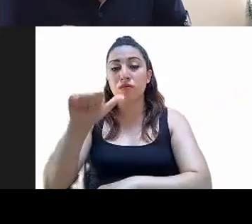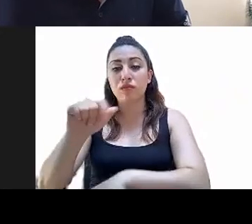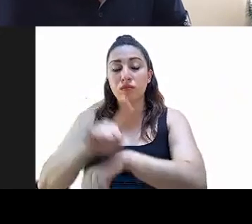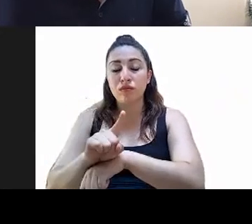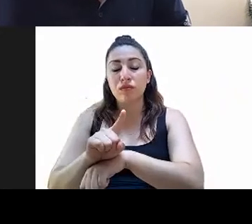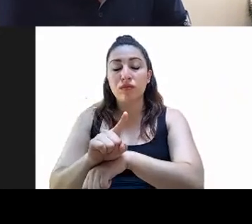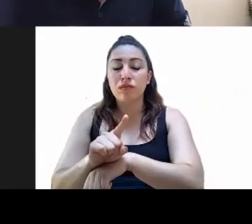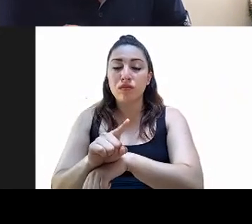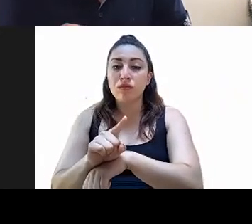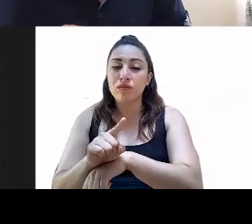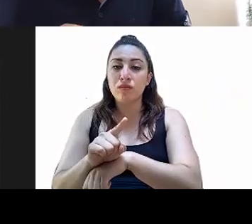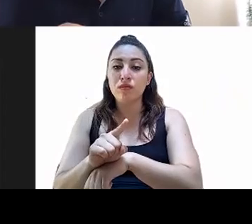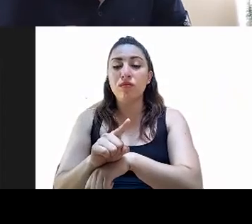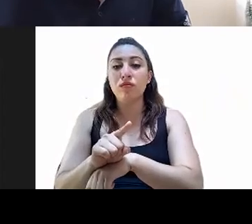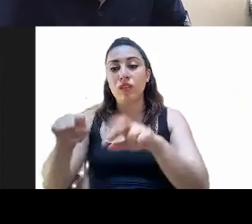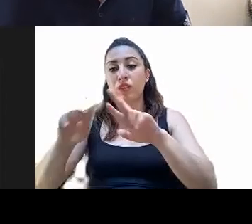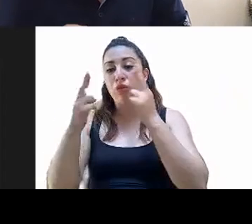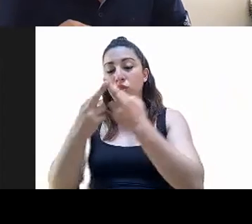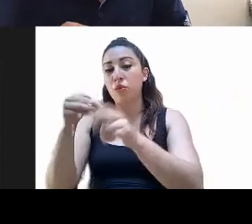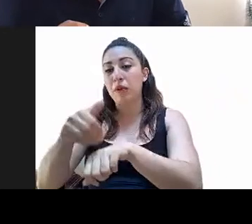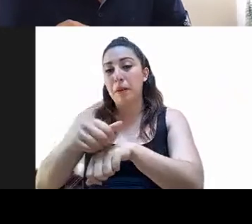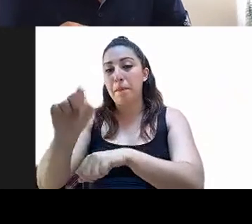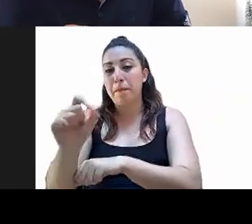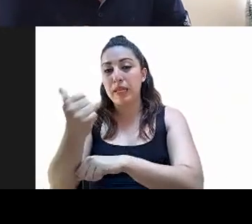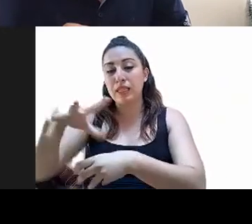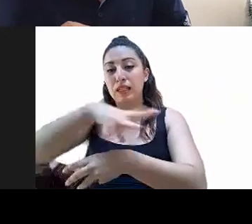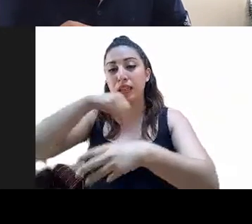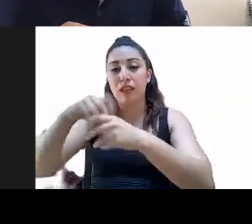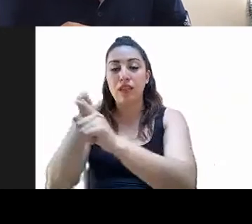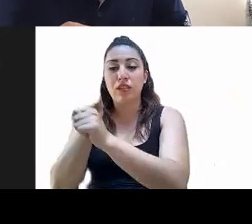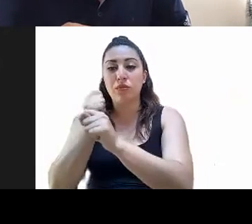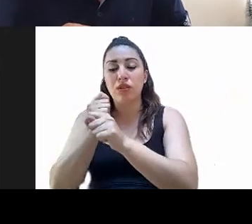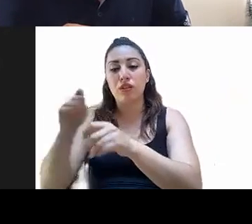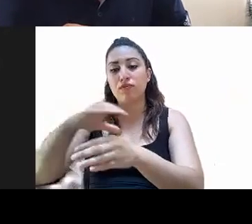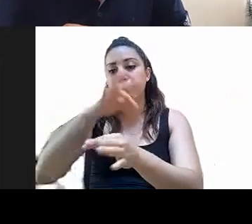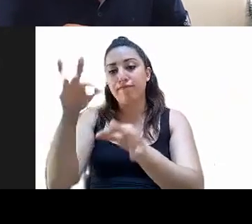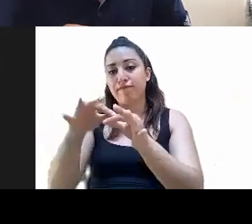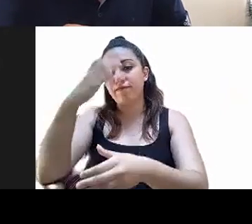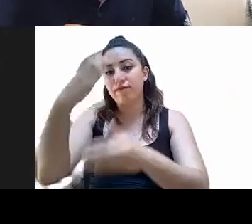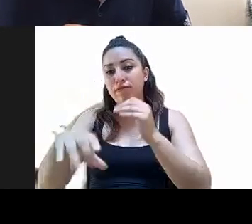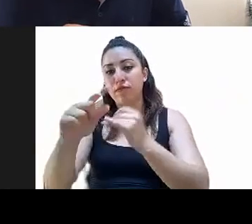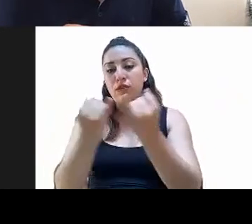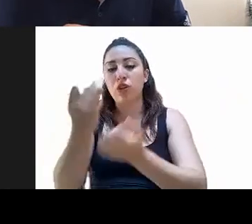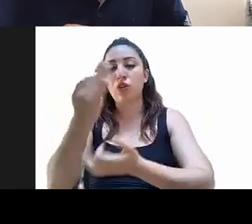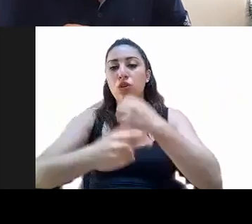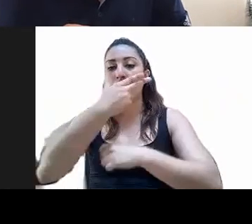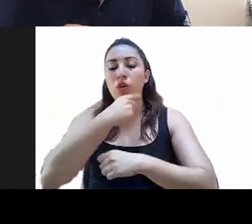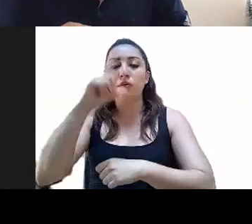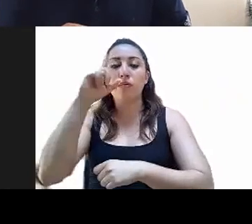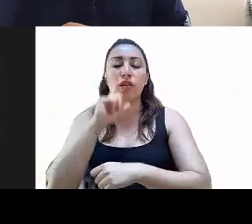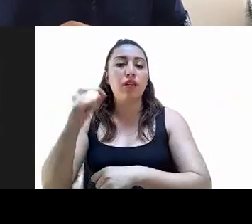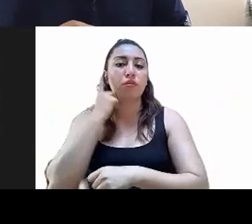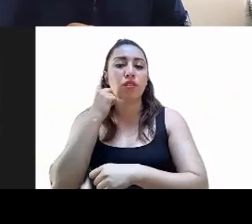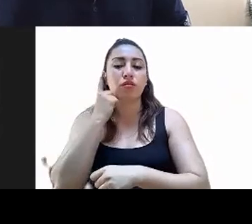por concluida la 26ª sesión de la Comisión de Movilidad Sustentable y agradeciendo su presencia para la realización